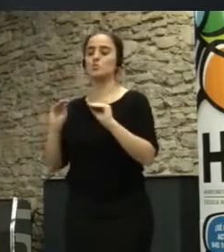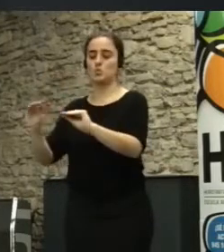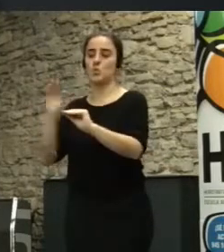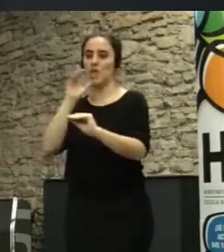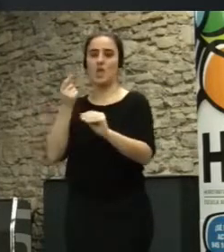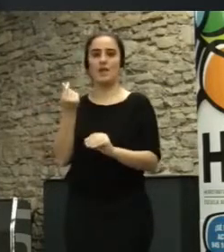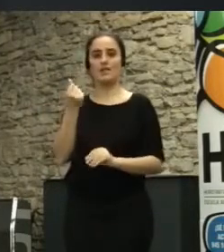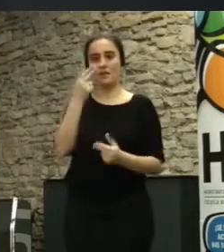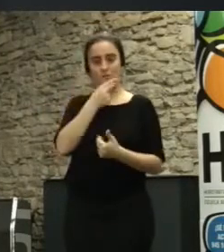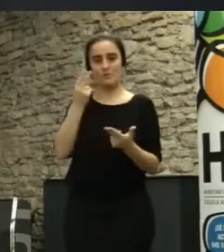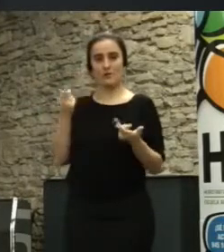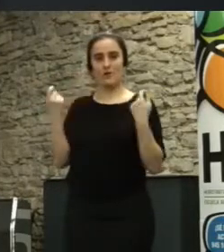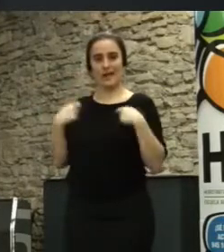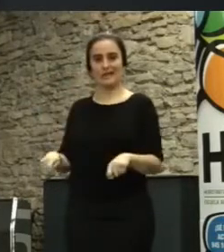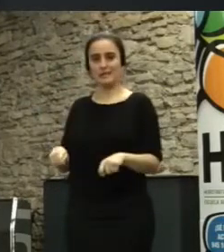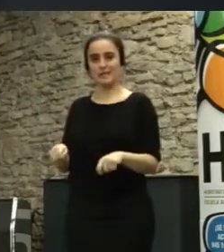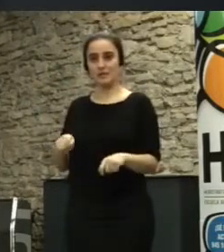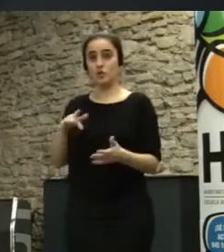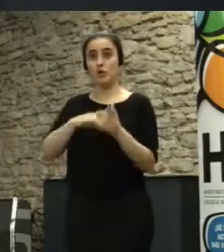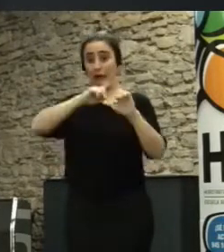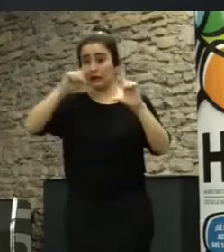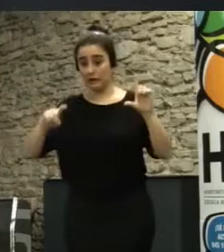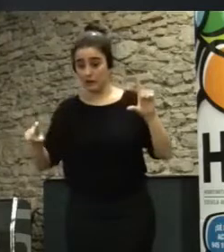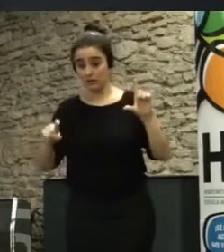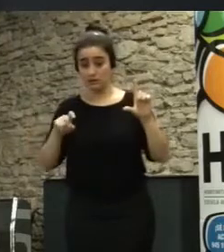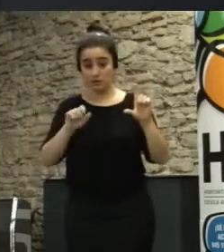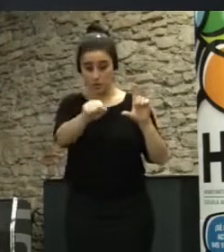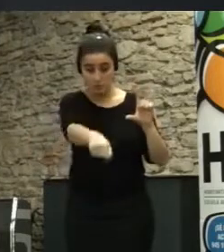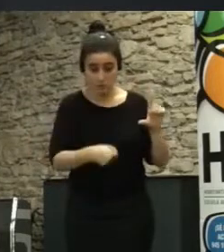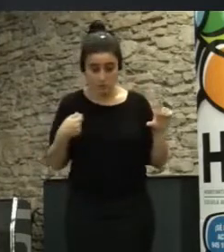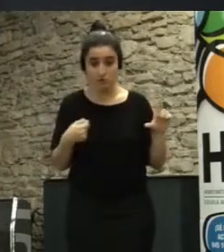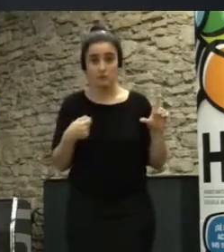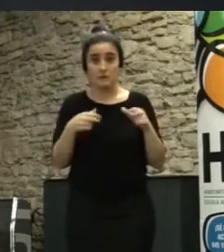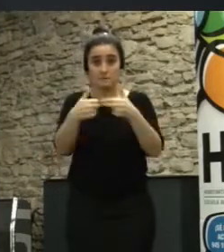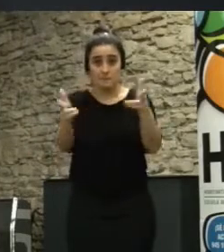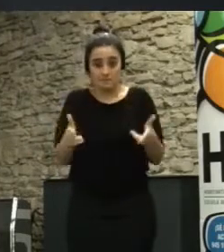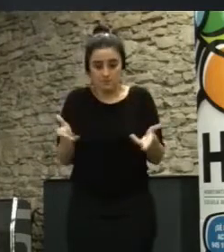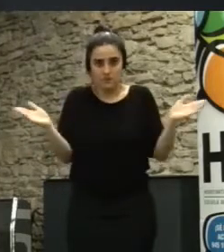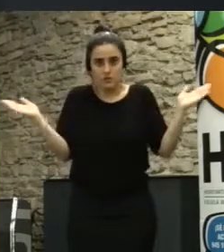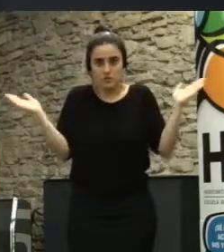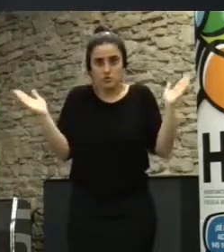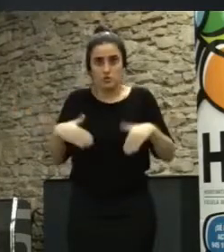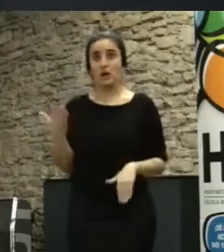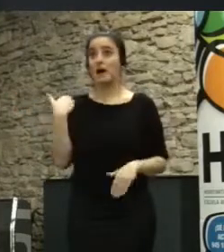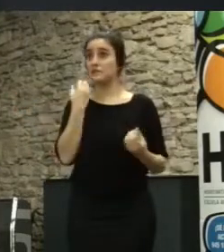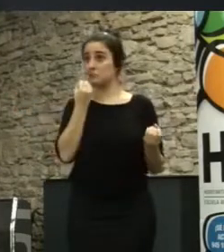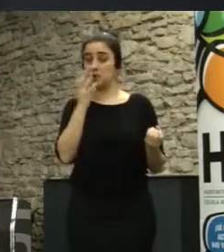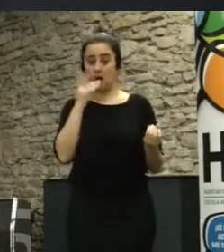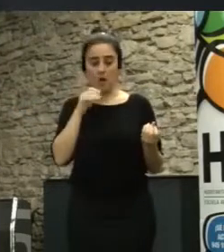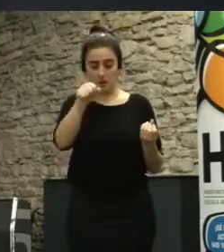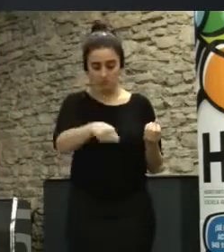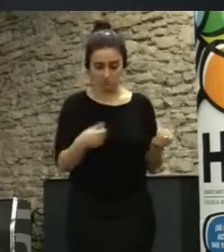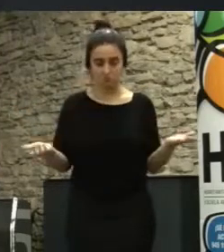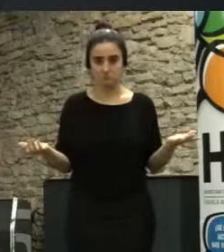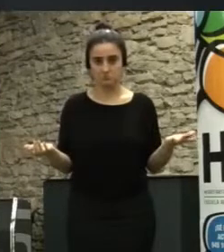no había dinero y había un agujero no había nada no había nada no había ni cómo construir y una piscina que de hecho estaba muy bien entonces lo que